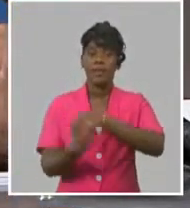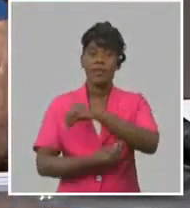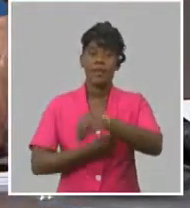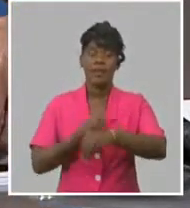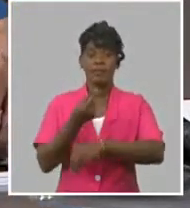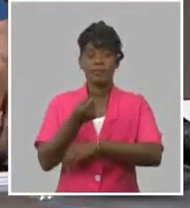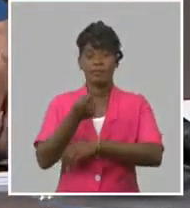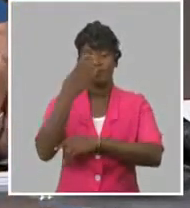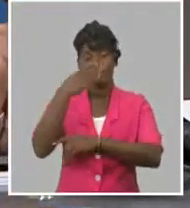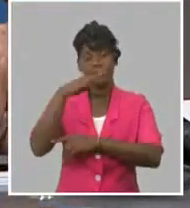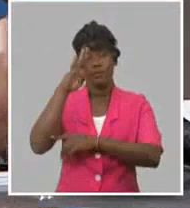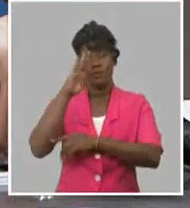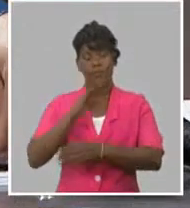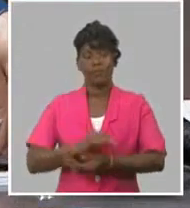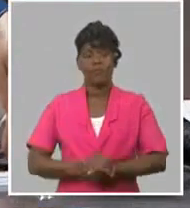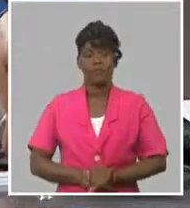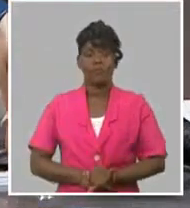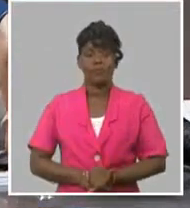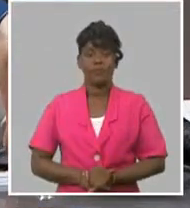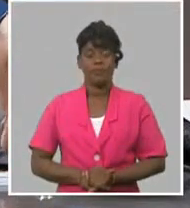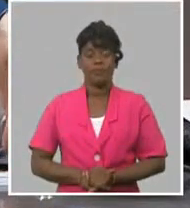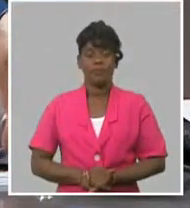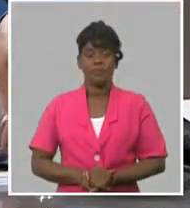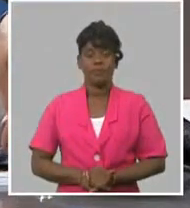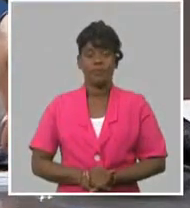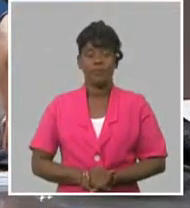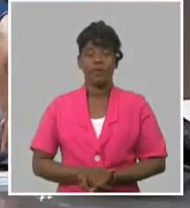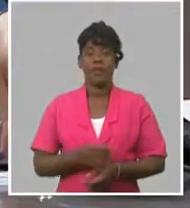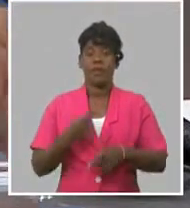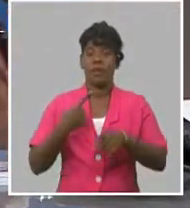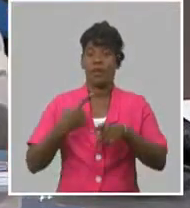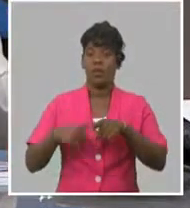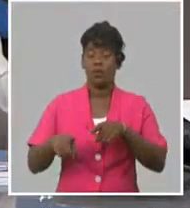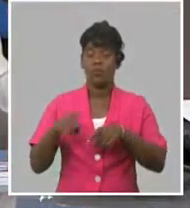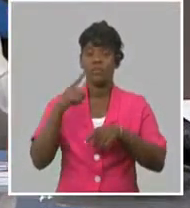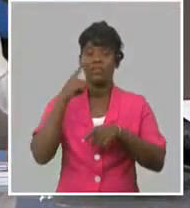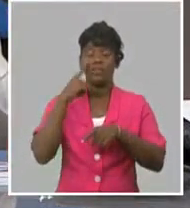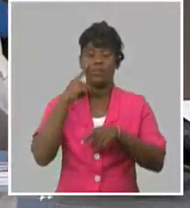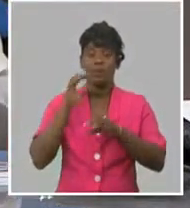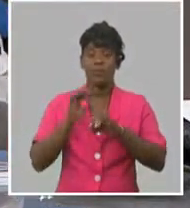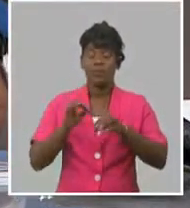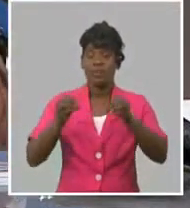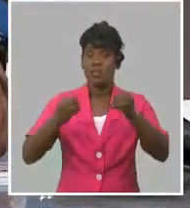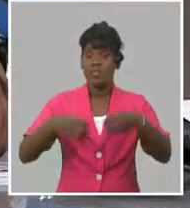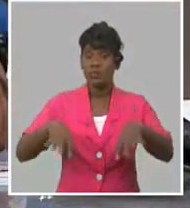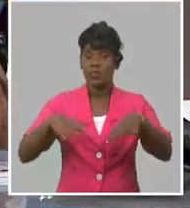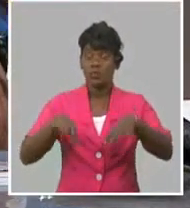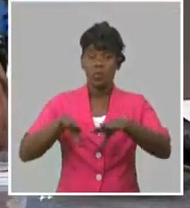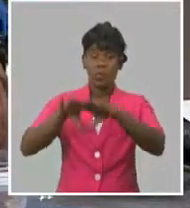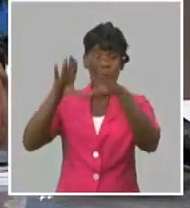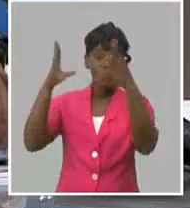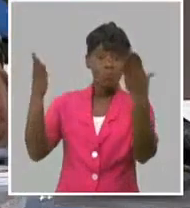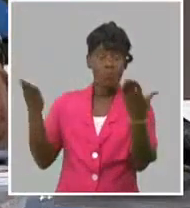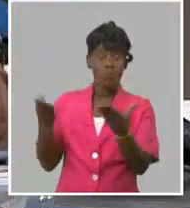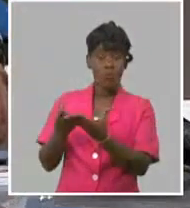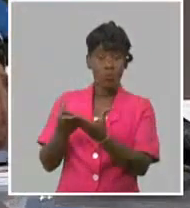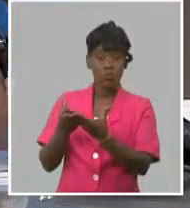es en el entorno de la crisis mundial que estamos viviendo